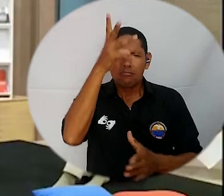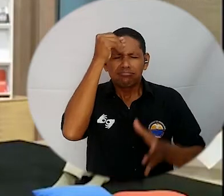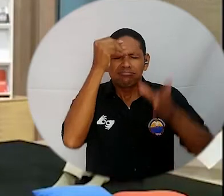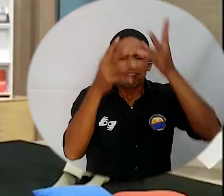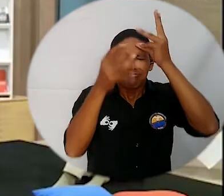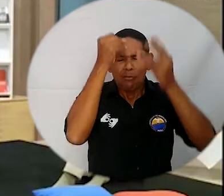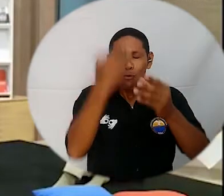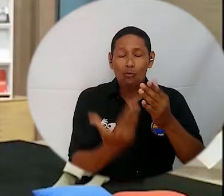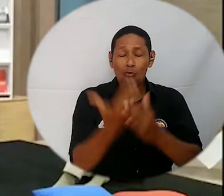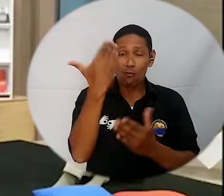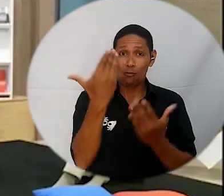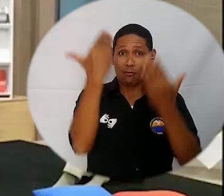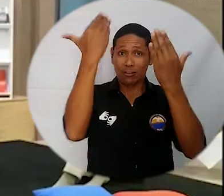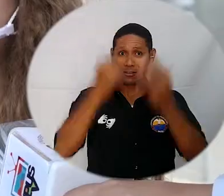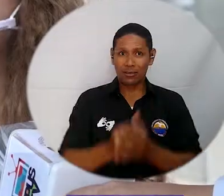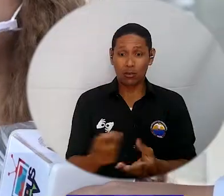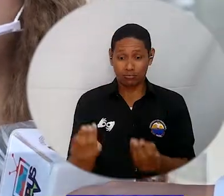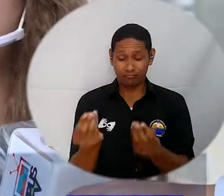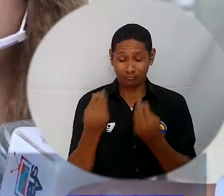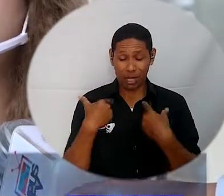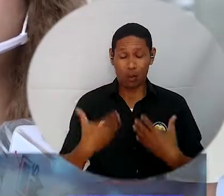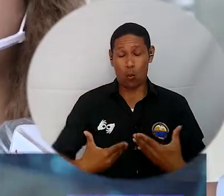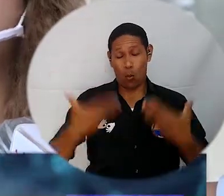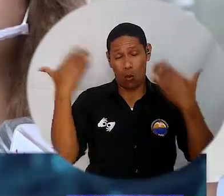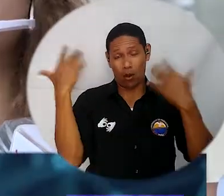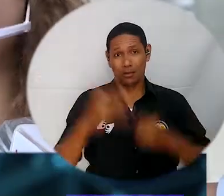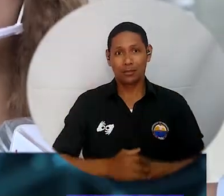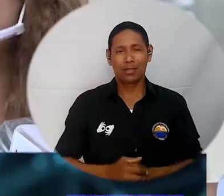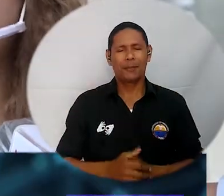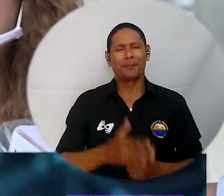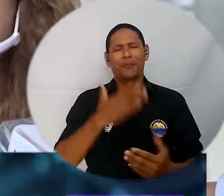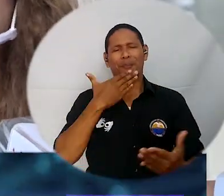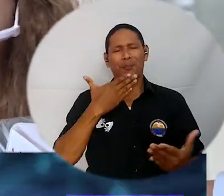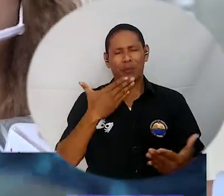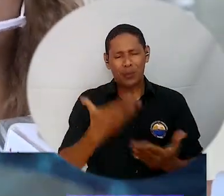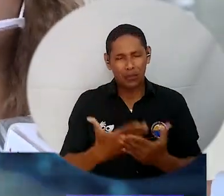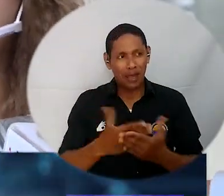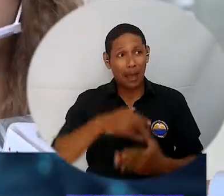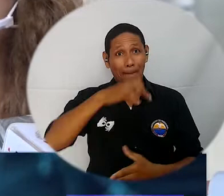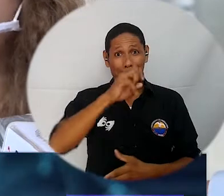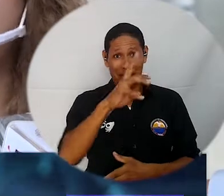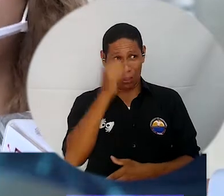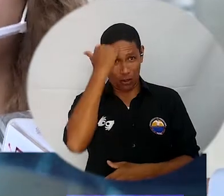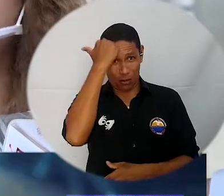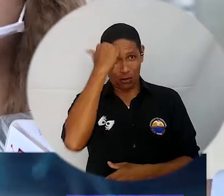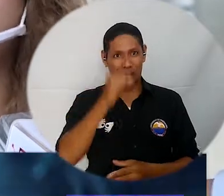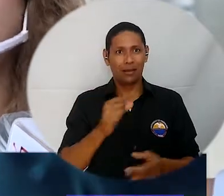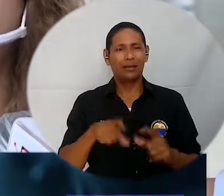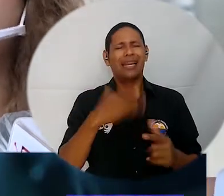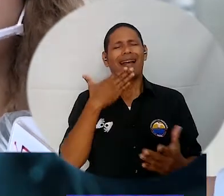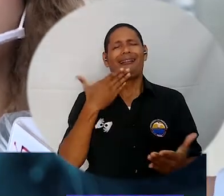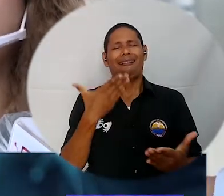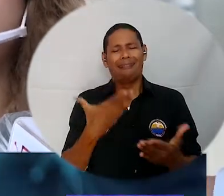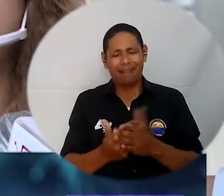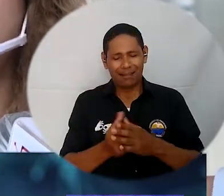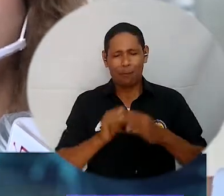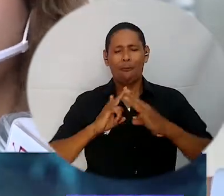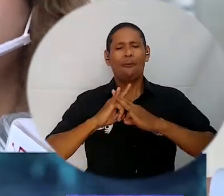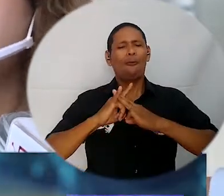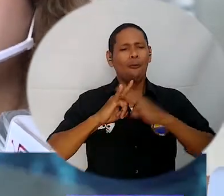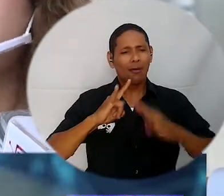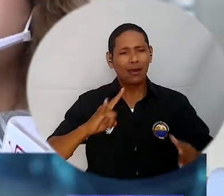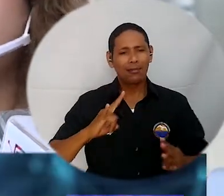este proceso que estamos haciendo me ayuda mucho para tener nuevos conocimientos, nuevos conocimientos que me van a aportar demasiado. Entonces,